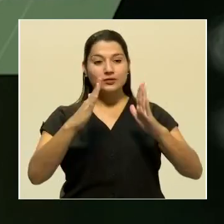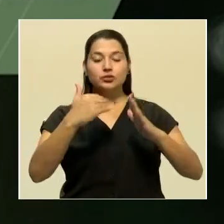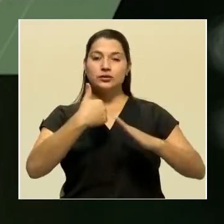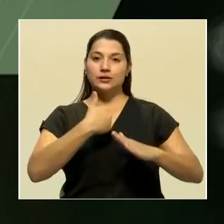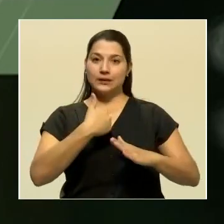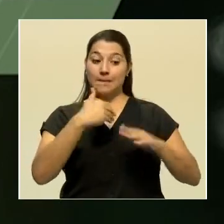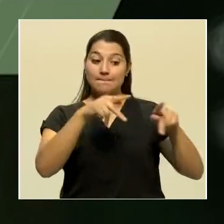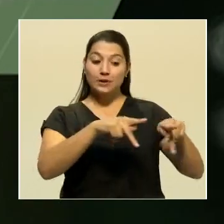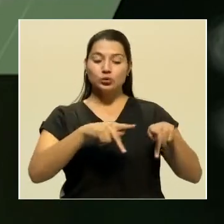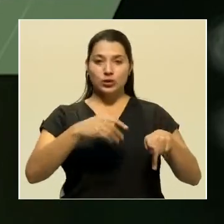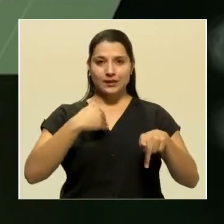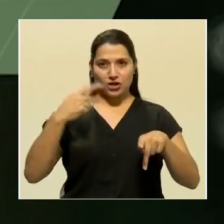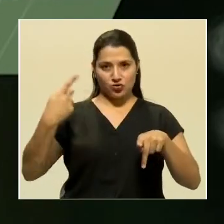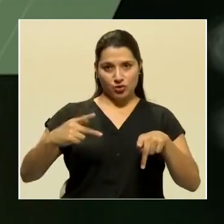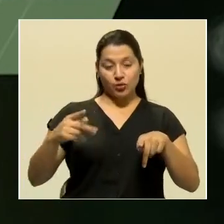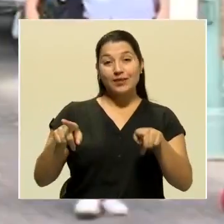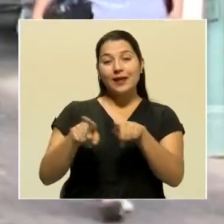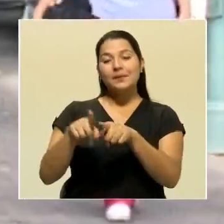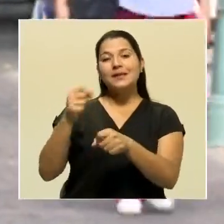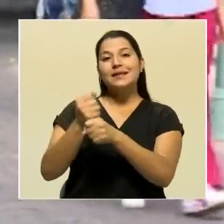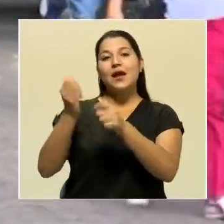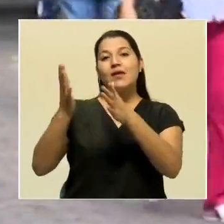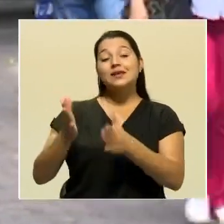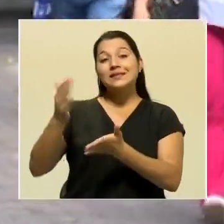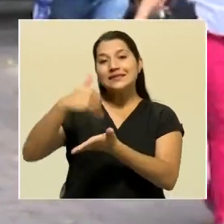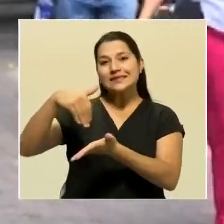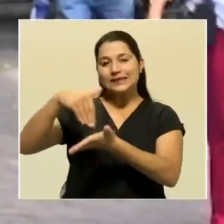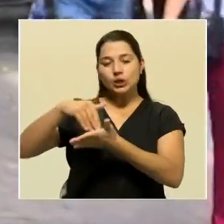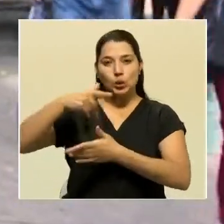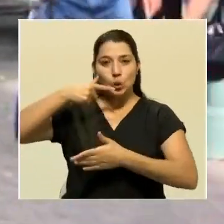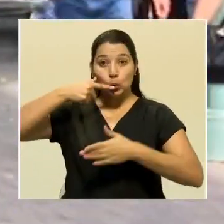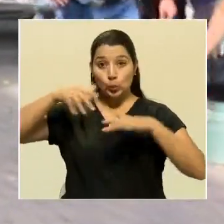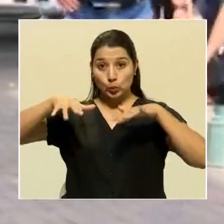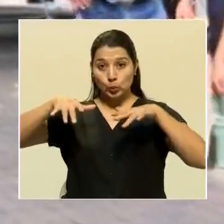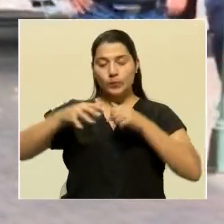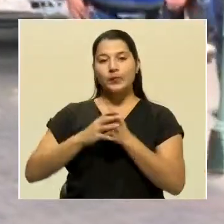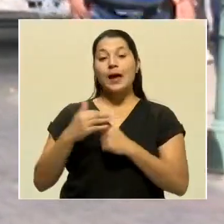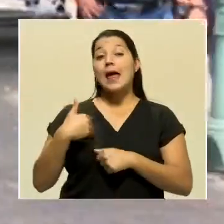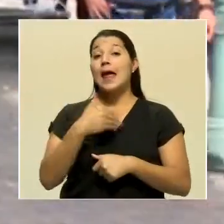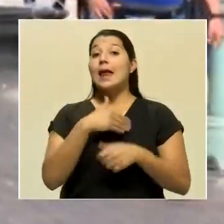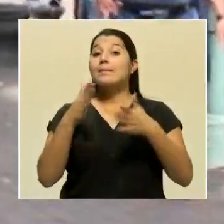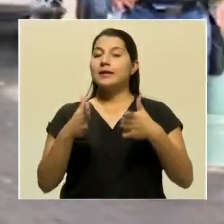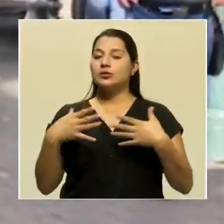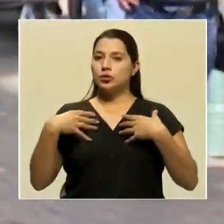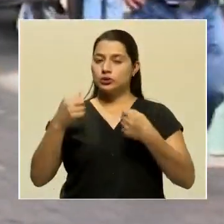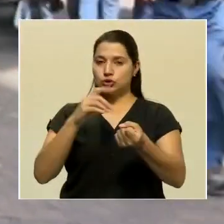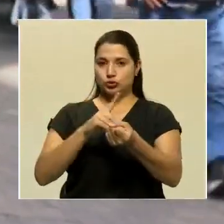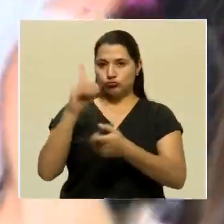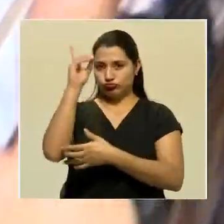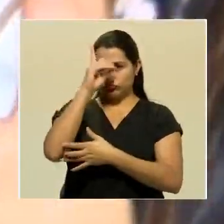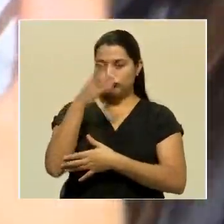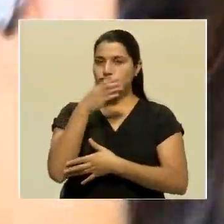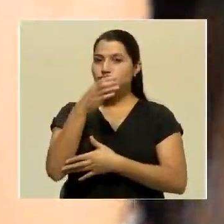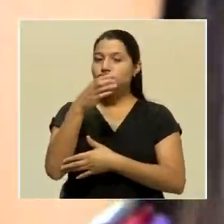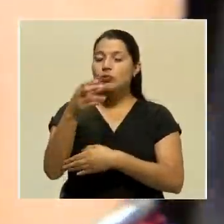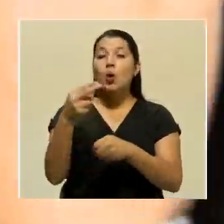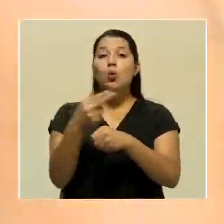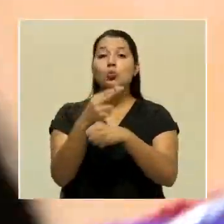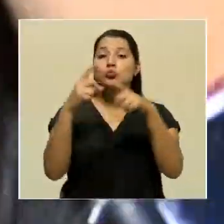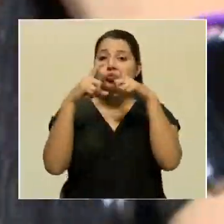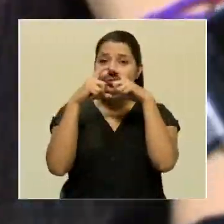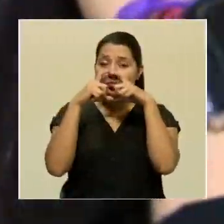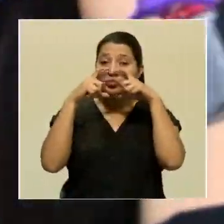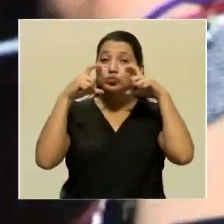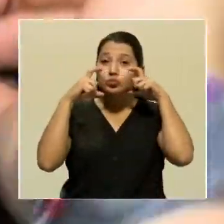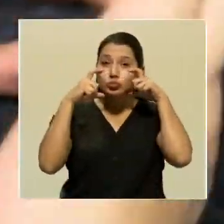riesgo. Y funcionarios de call centers. El Ministro de Salud, Daniel Salas, recomendó cuidar el uso de la mascarilla, de manera que se pueda